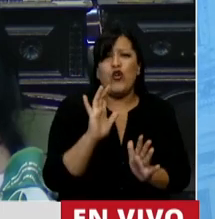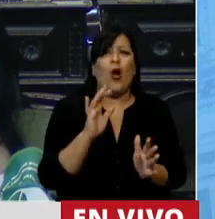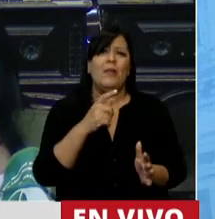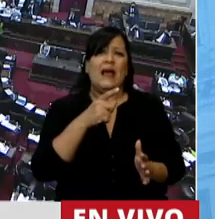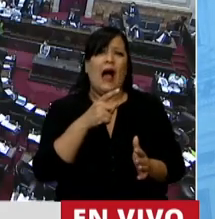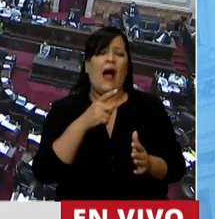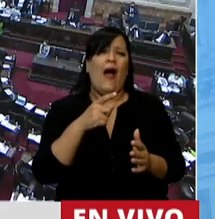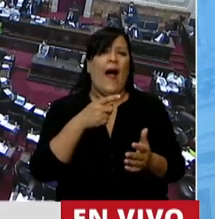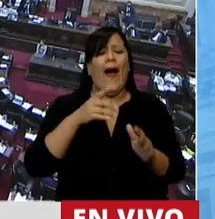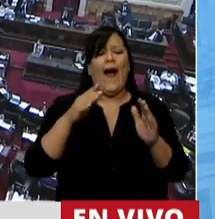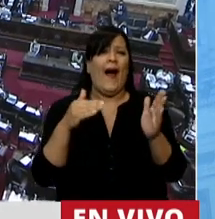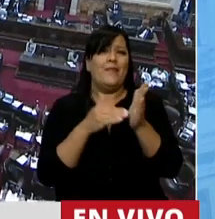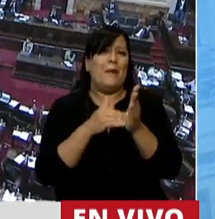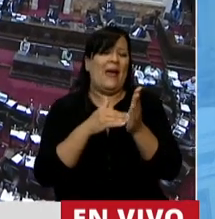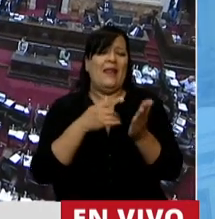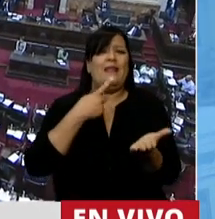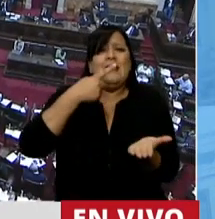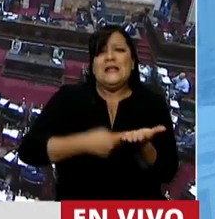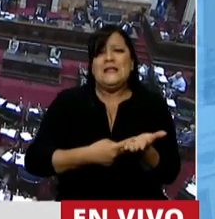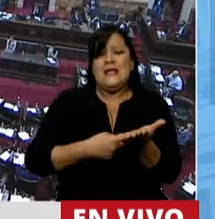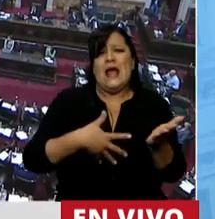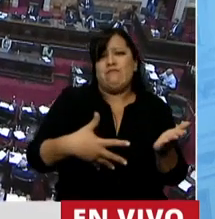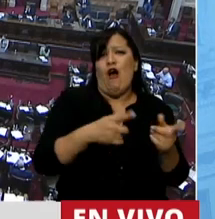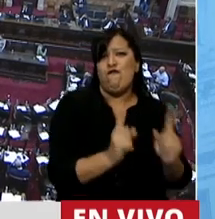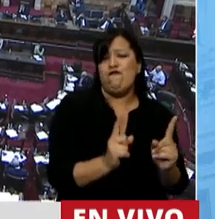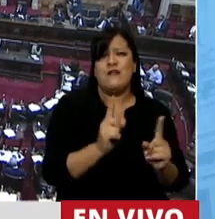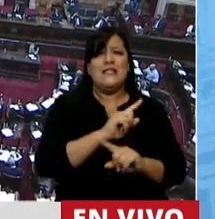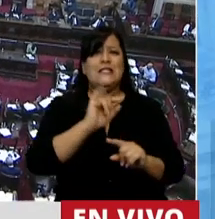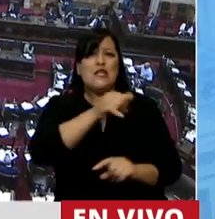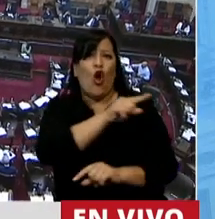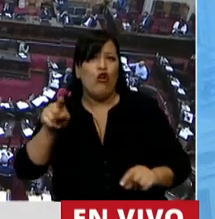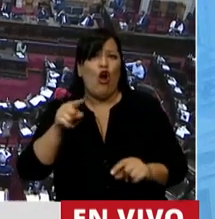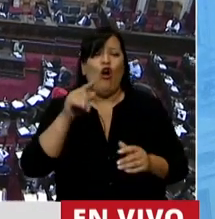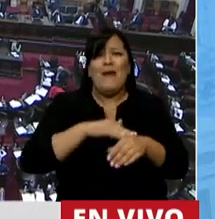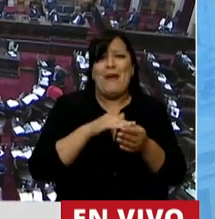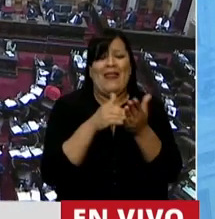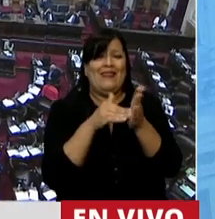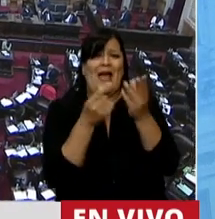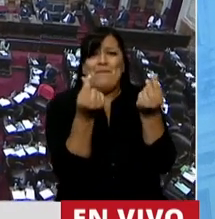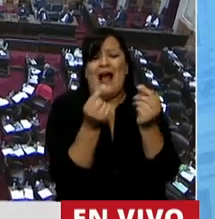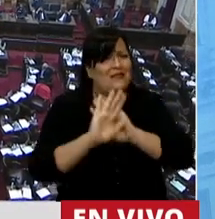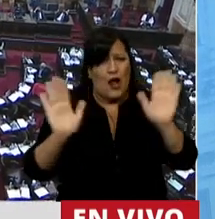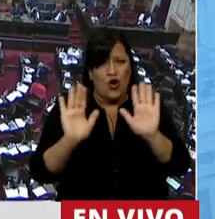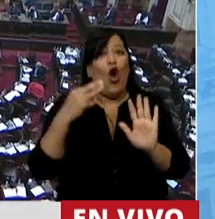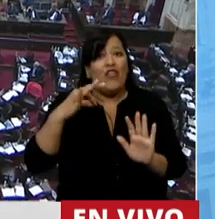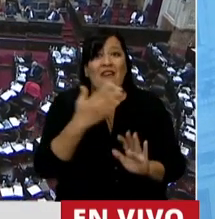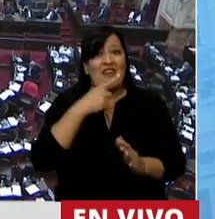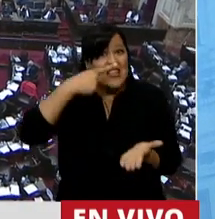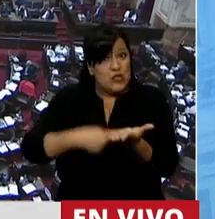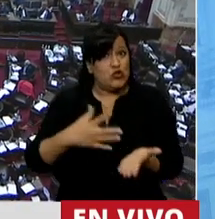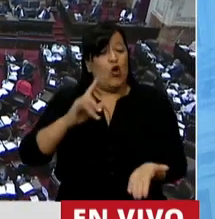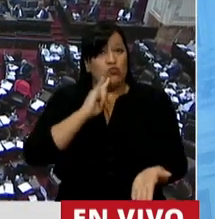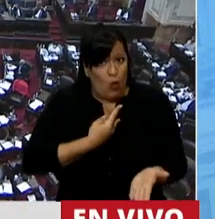defina la elección de tu plan de vida. Que sea tu decisión de libertad. Y que el Estado te acompañe.